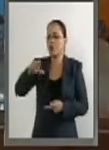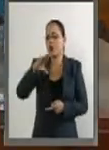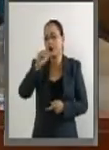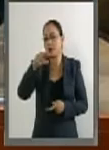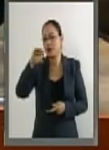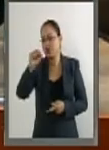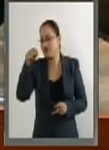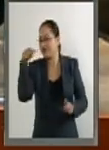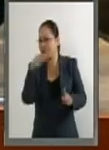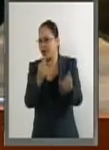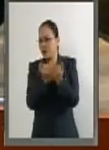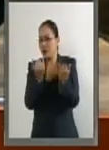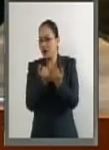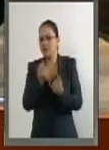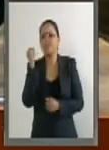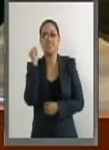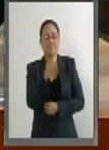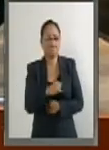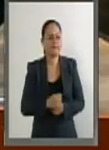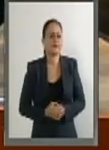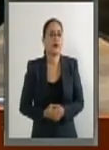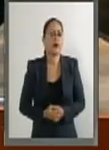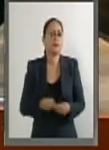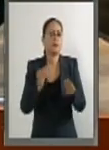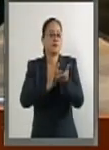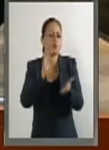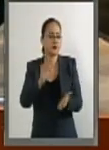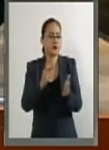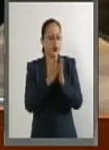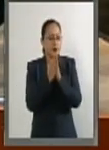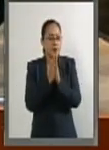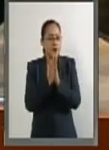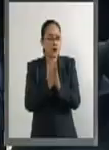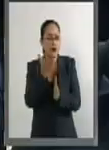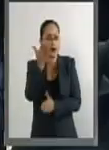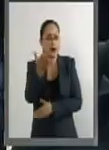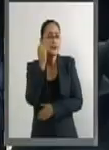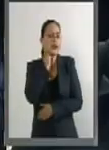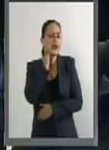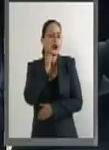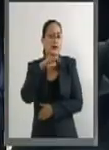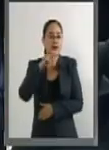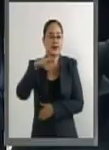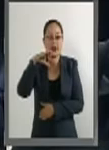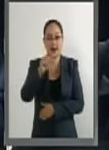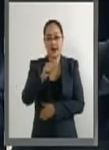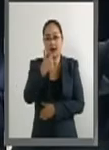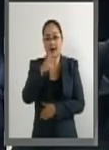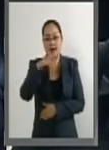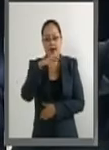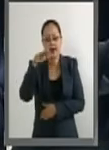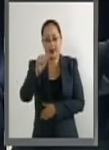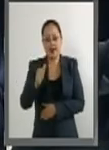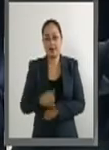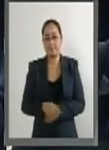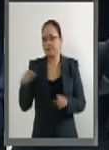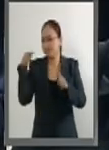propósito. Así es. Muchas gracias. Por favor, la senadora Marcela Guerra, en el mismo sentido. sentido,